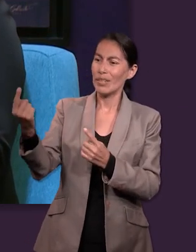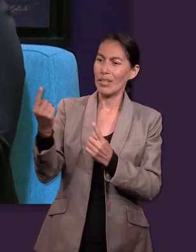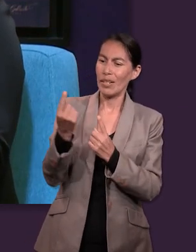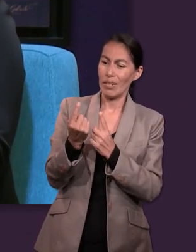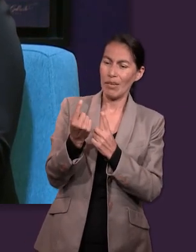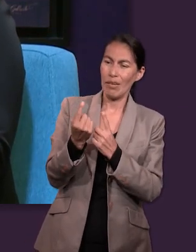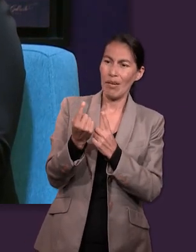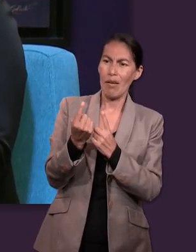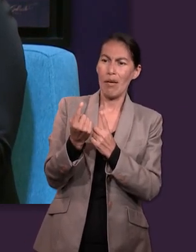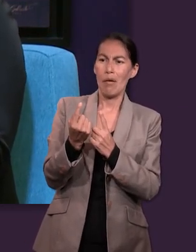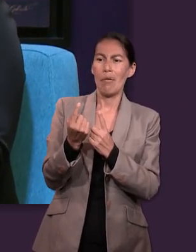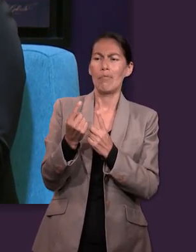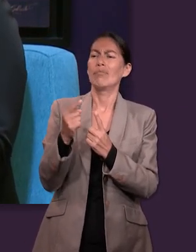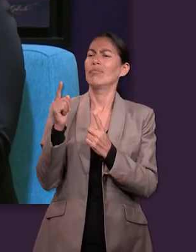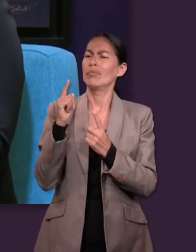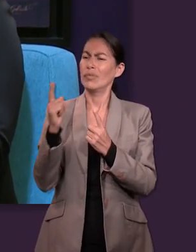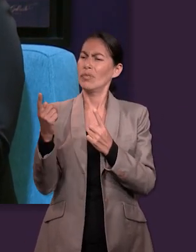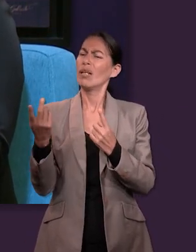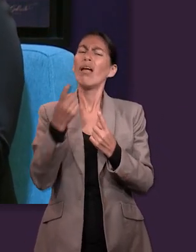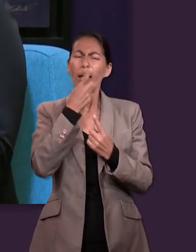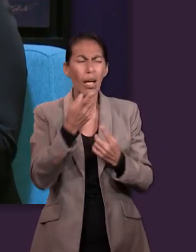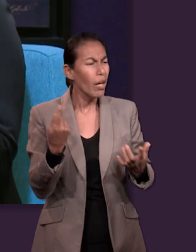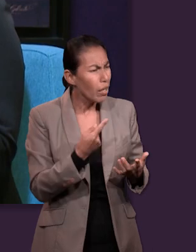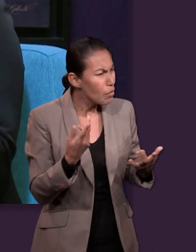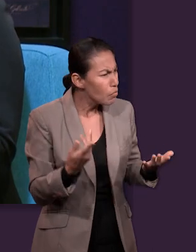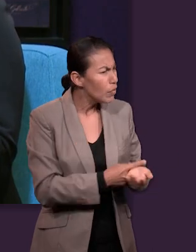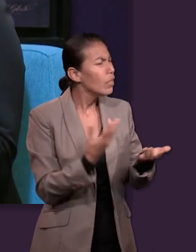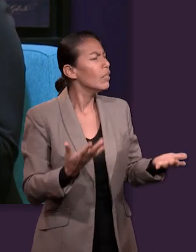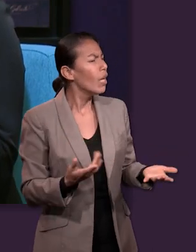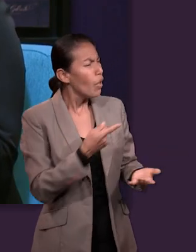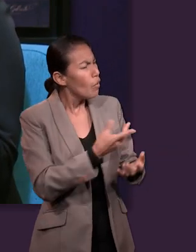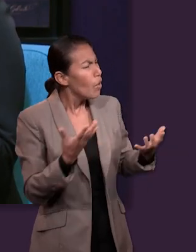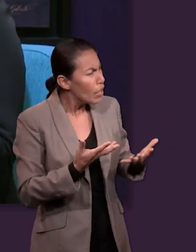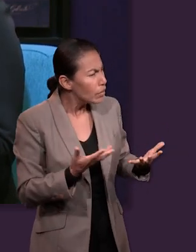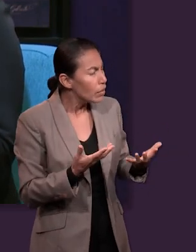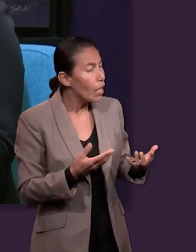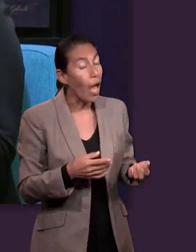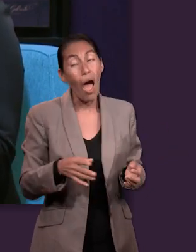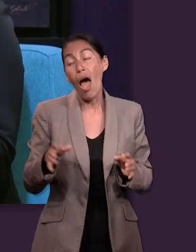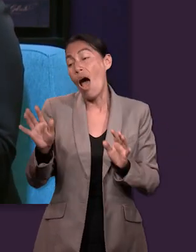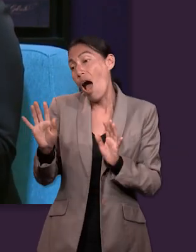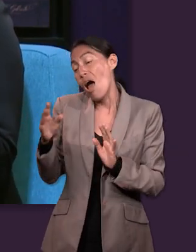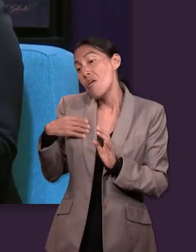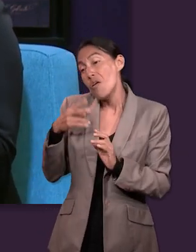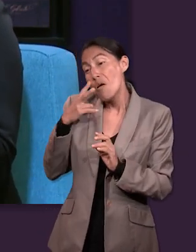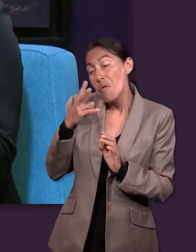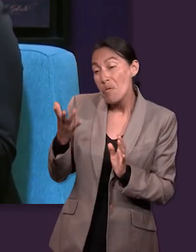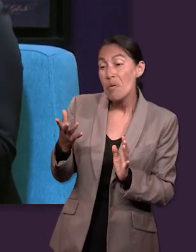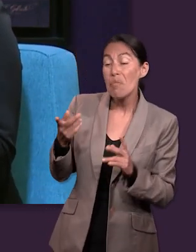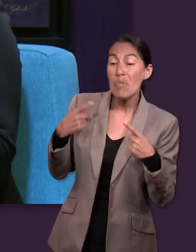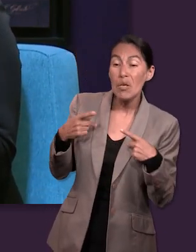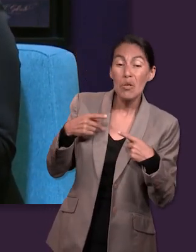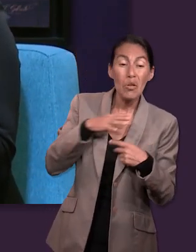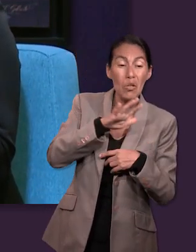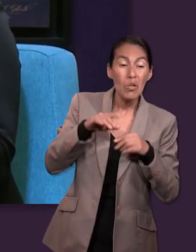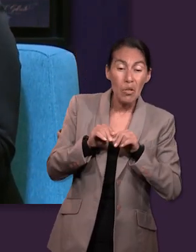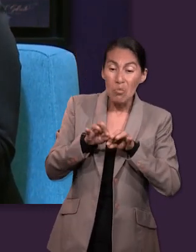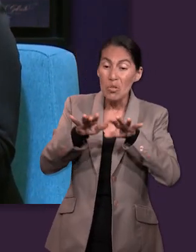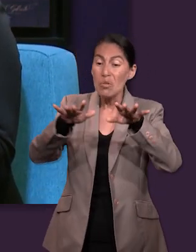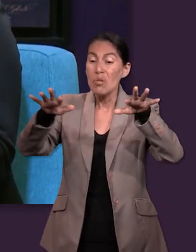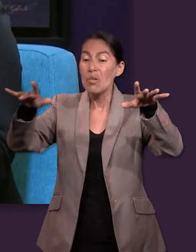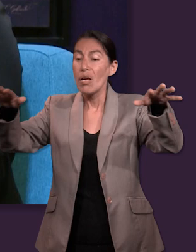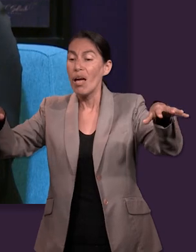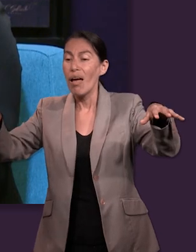recibirlo y lo saludó. Todo normal. Pero Samuel le reclamó, ¿Qué has hecho? Y Saúl le respondió, pues como vi que la gente se